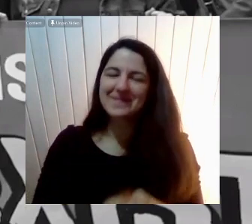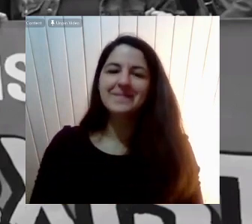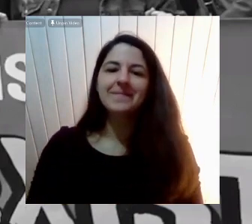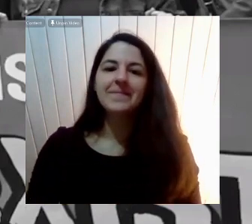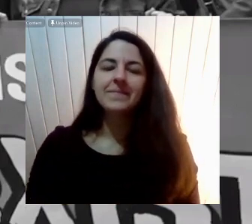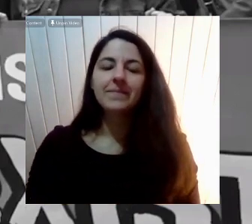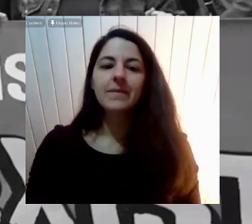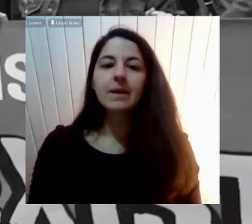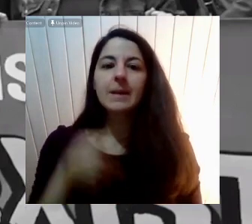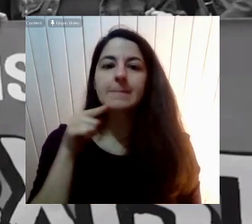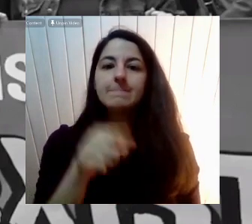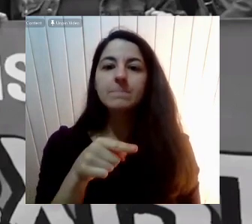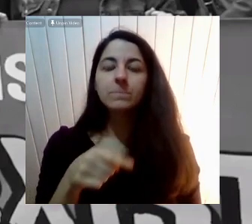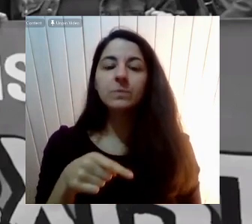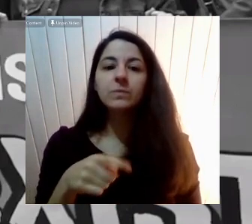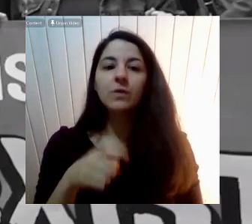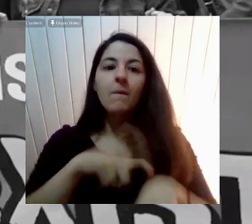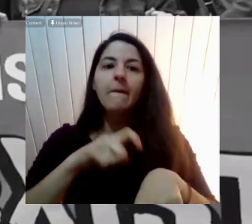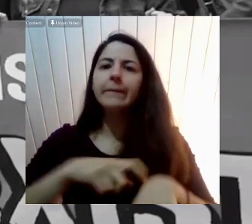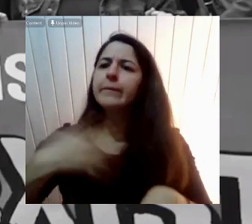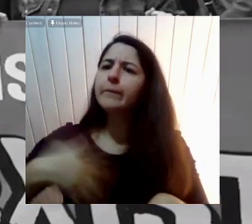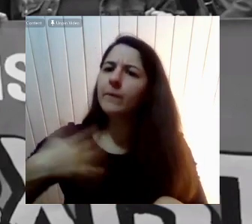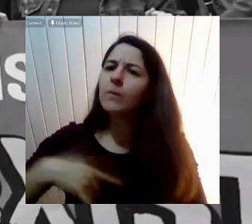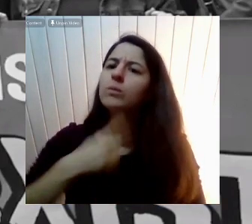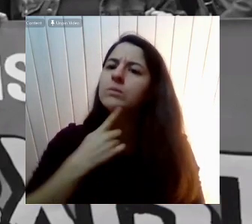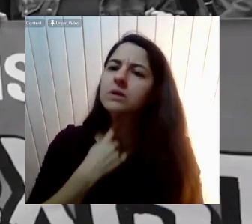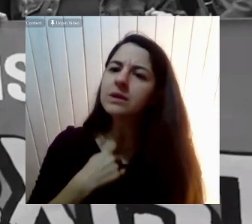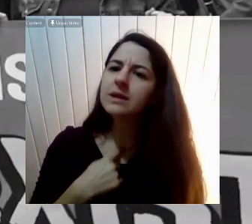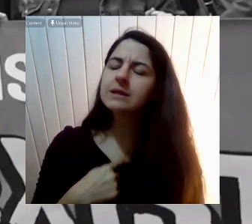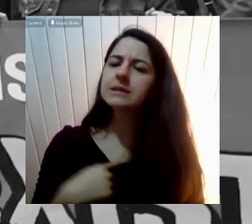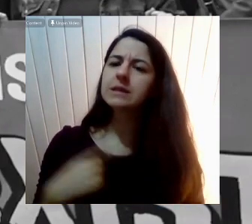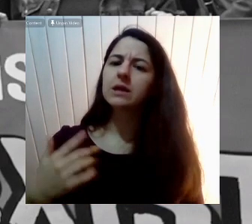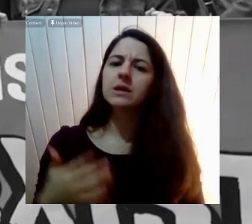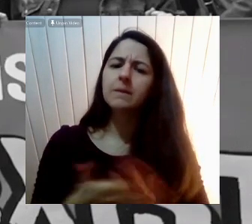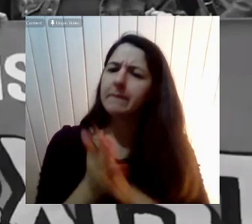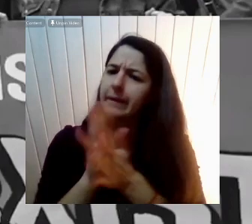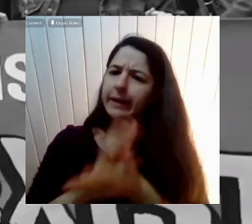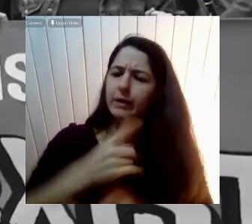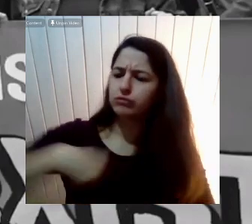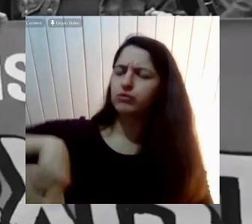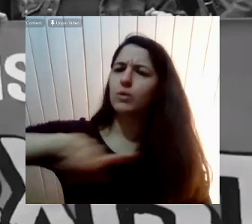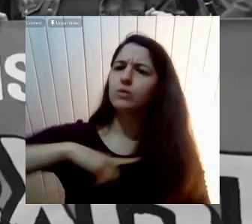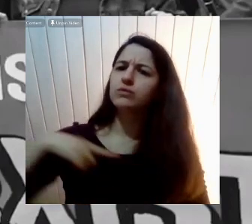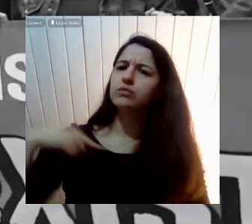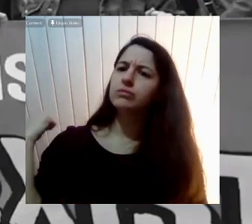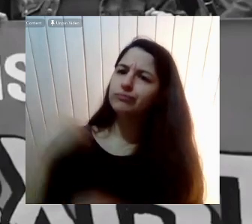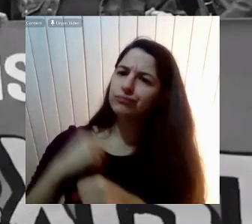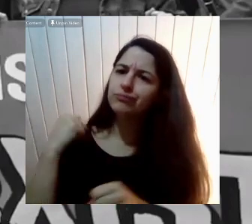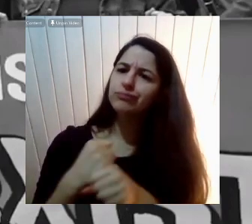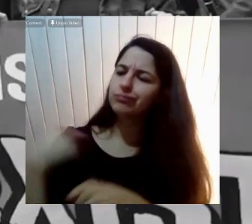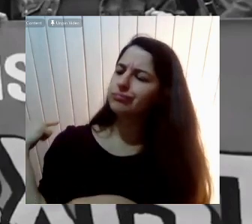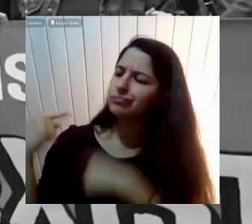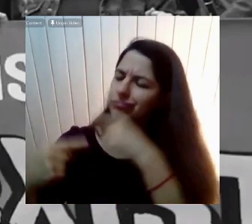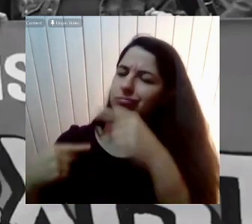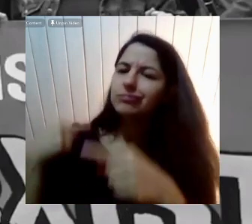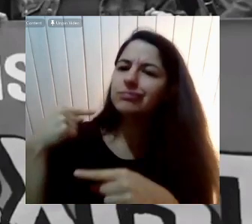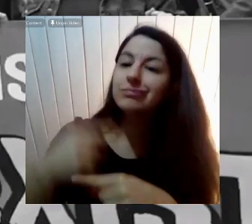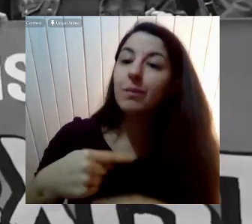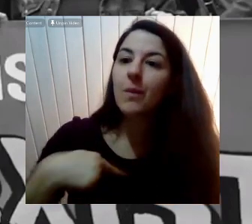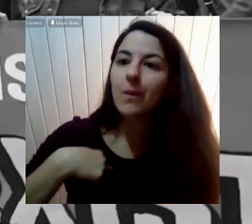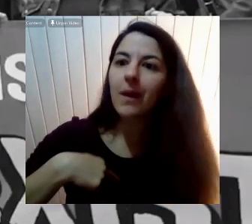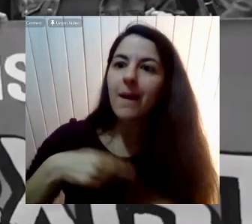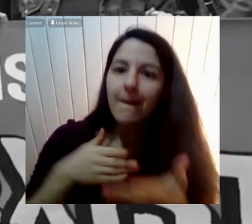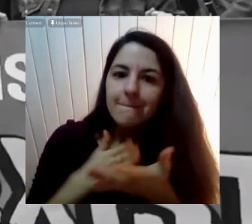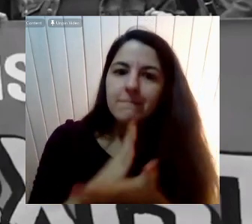es un momento Muy interesante Fue muy interesante Para todos Que veníamos trabajando Estos temas Porque se empieza A reunir Nos empezamos A convocar